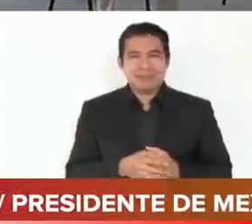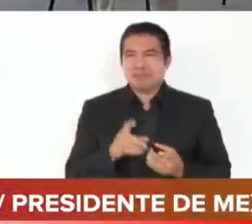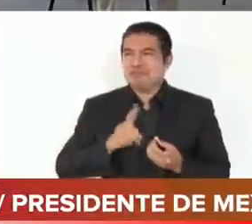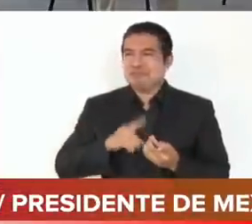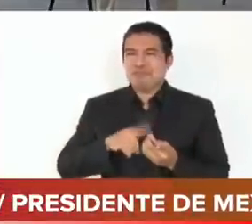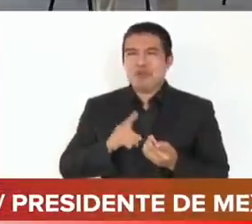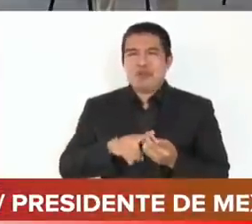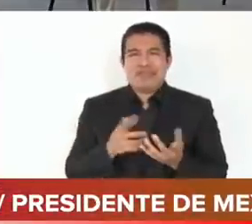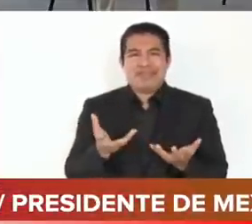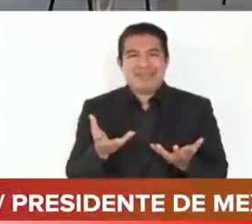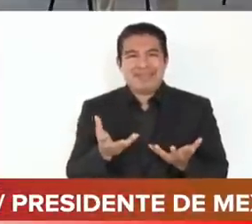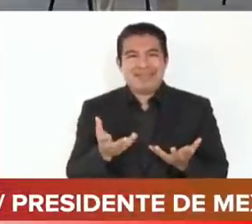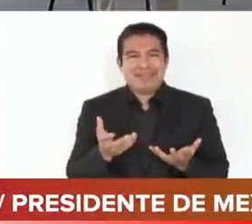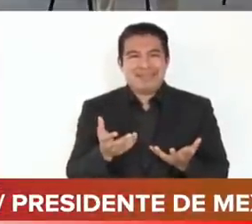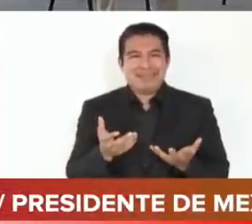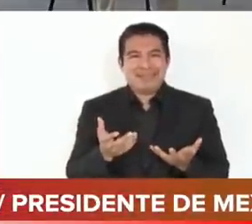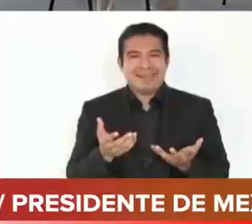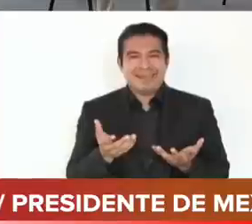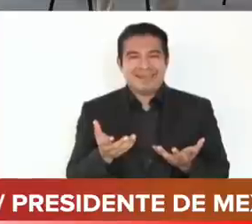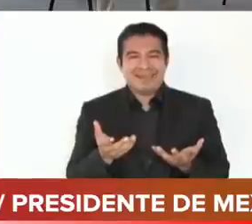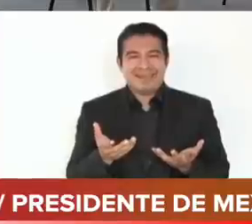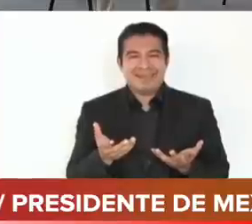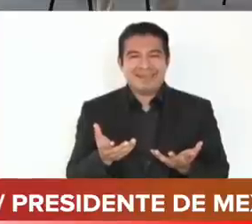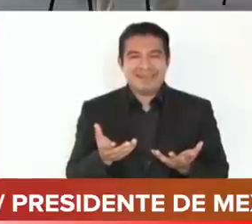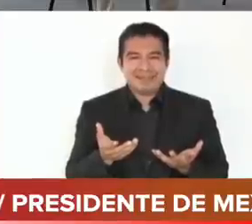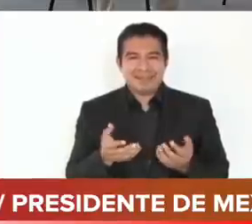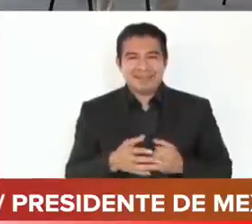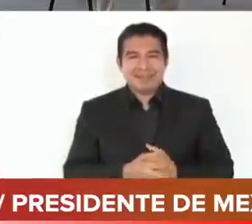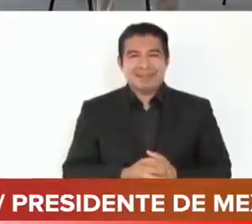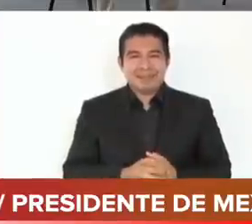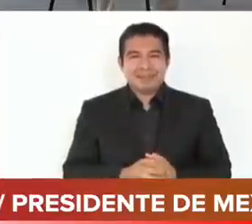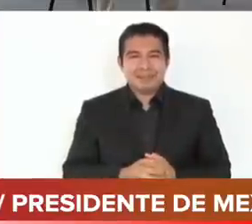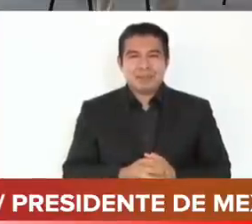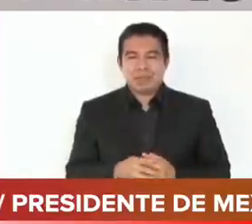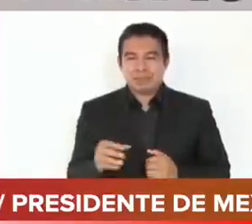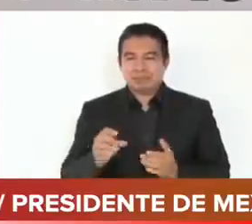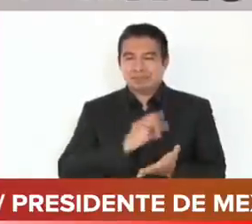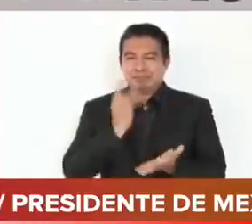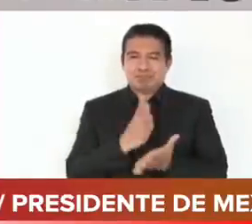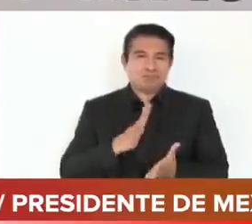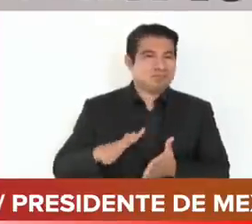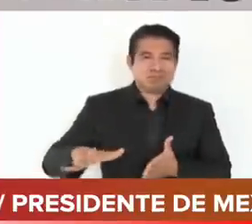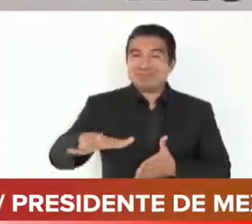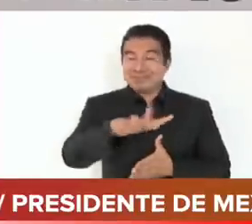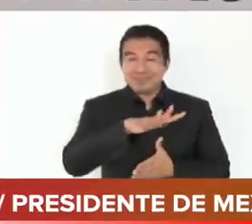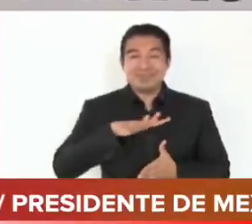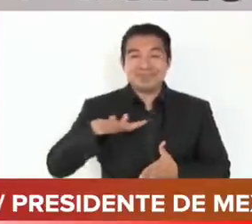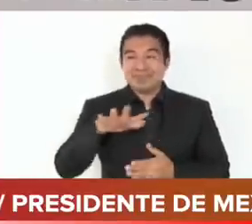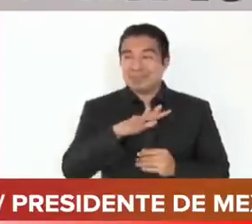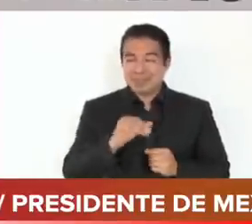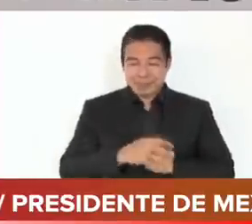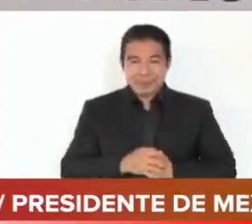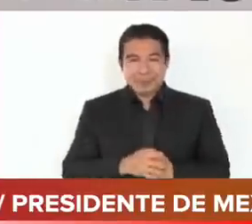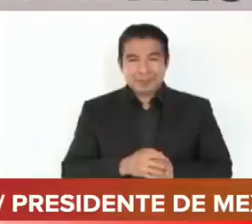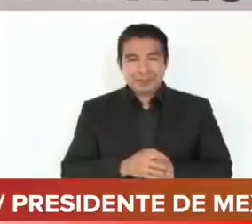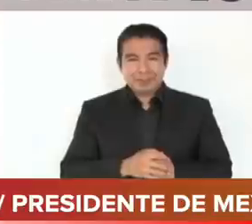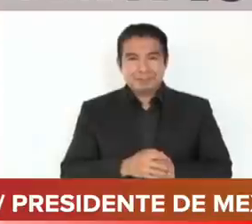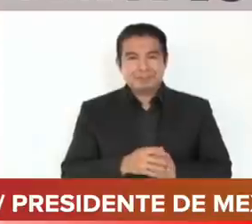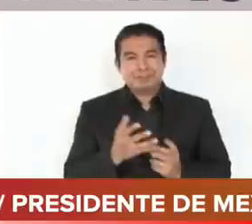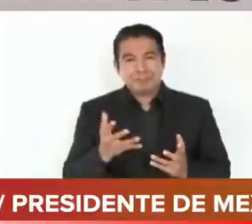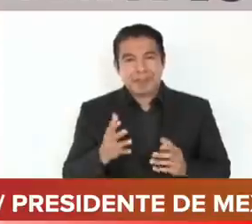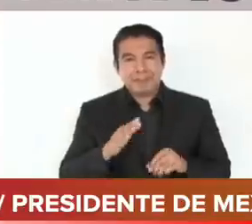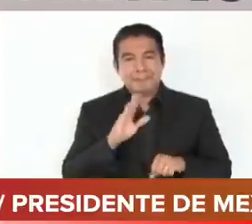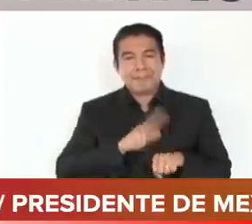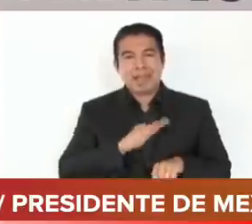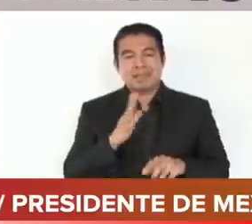dónde? Este es único, más todo